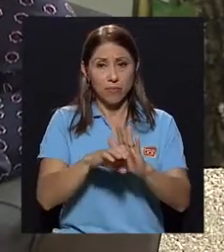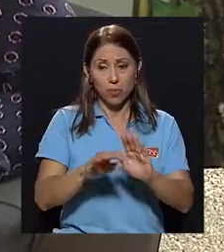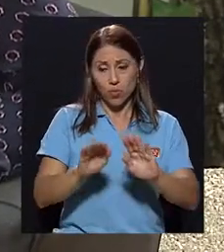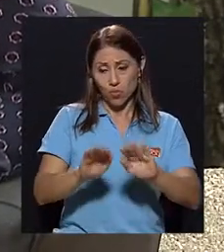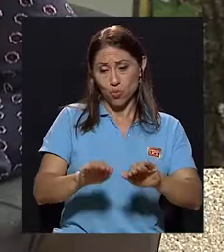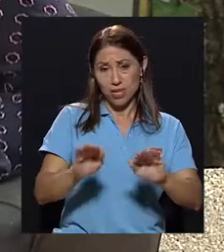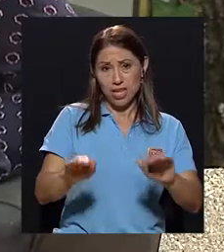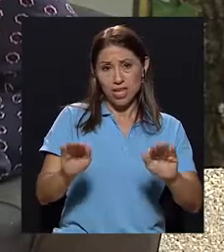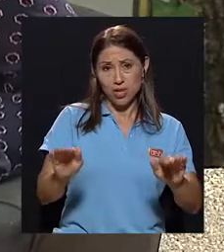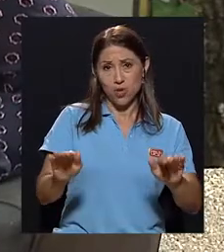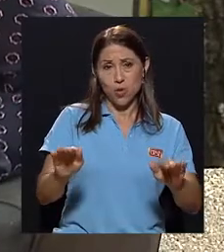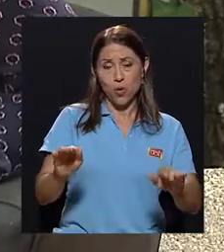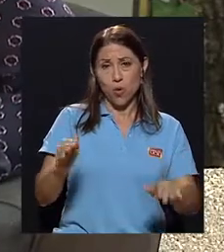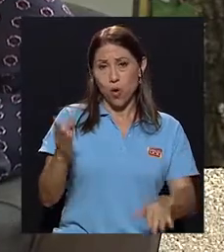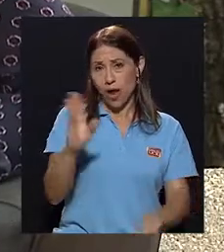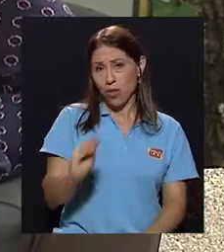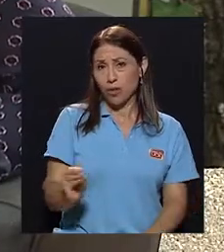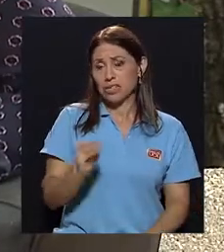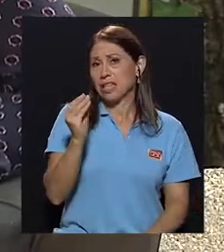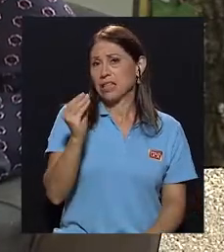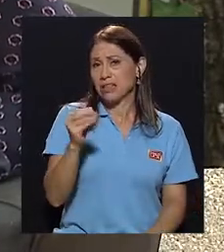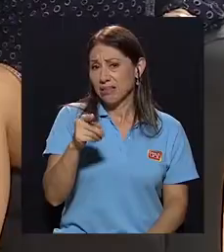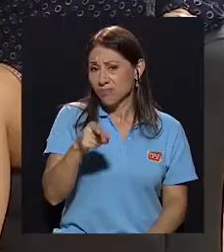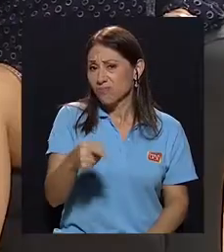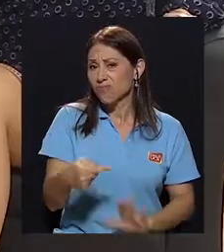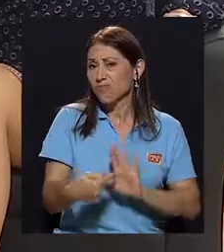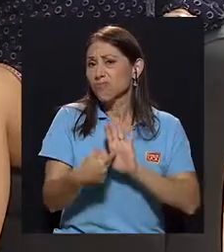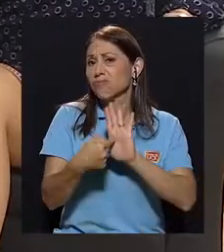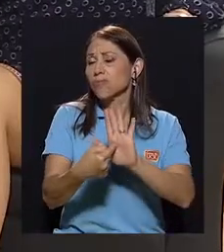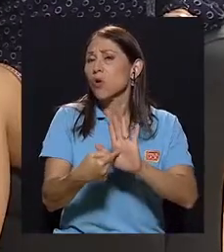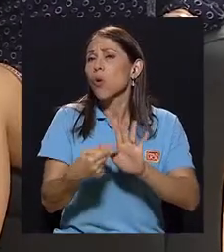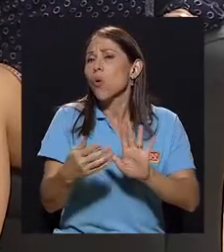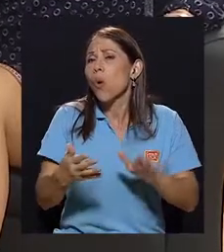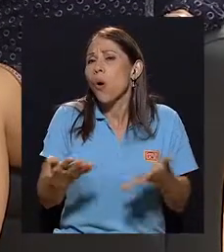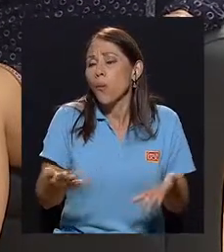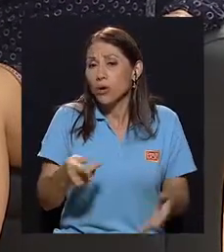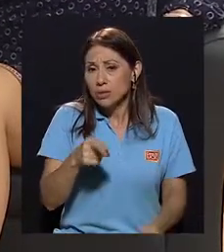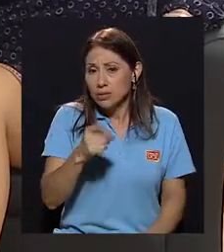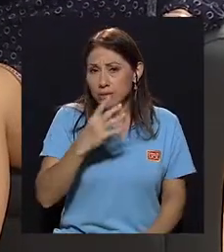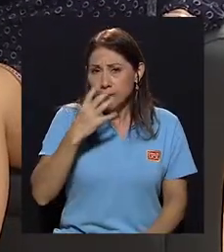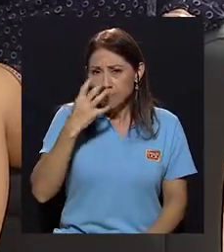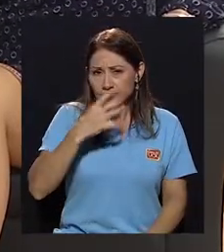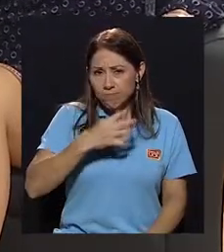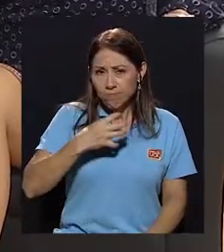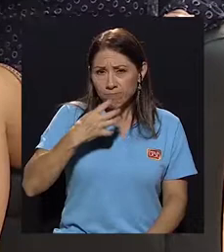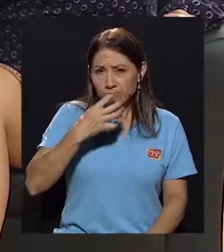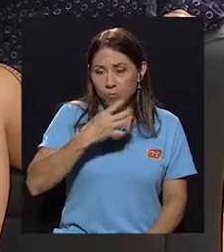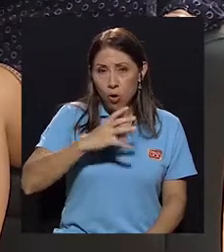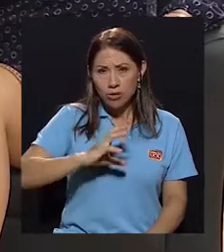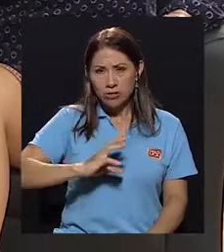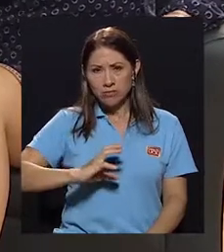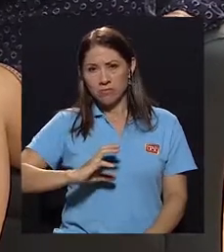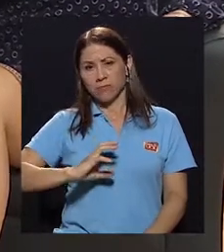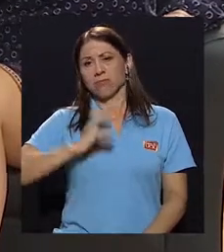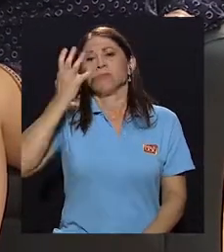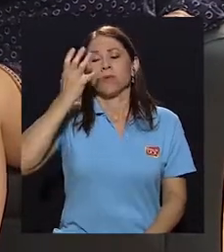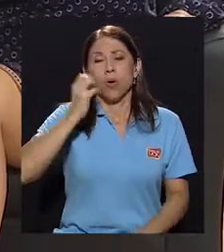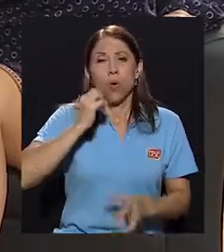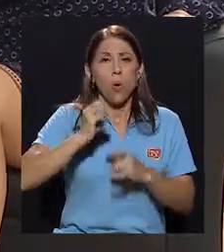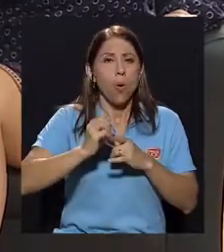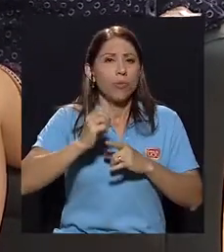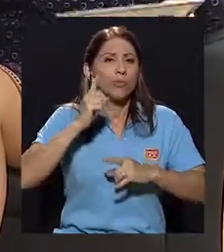niño, un adolescente, está enojado, está, tiene ira, llora, cómo